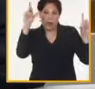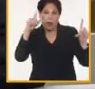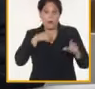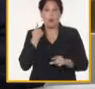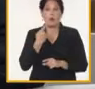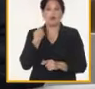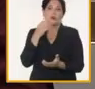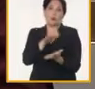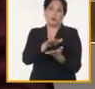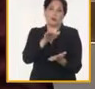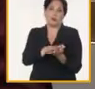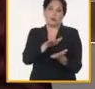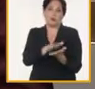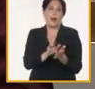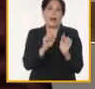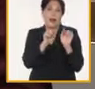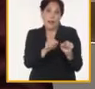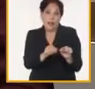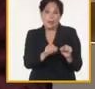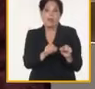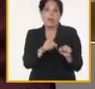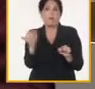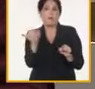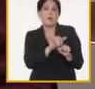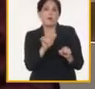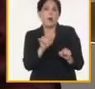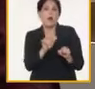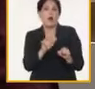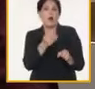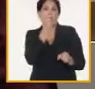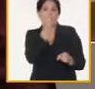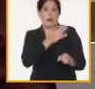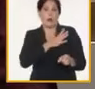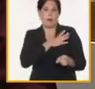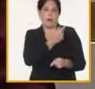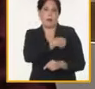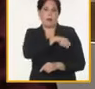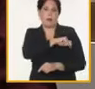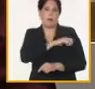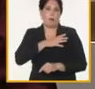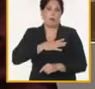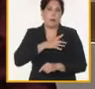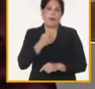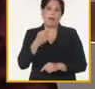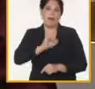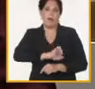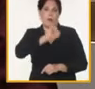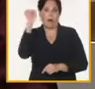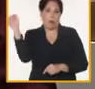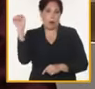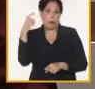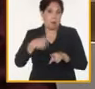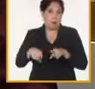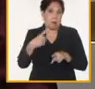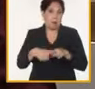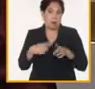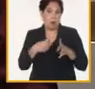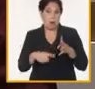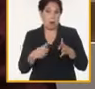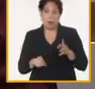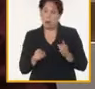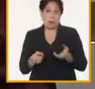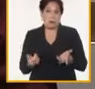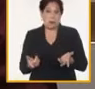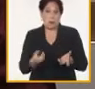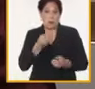una reserva grande desde el punto de vista del autoabastecimiento que hay que lograr hay un grupo de productos que no debiéramos